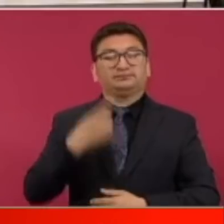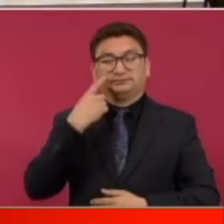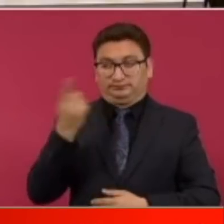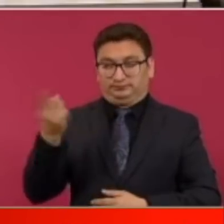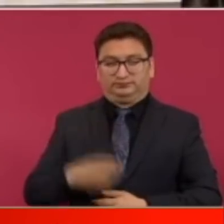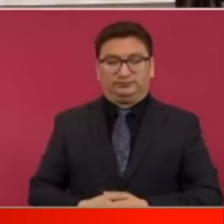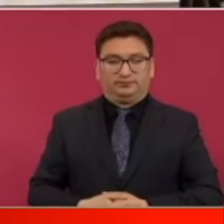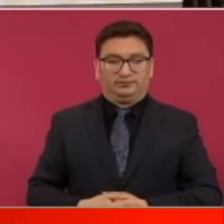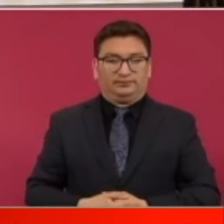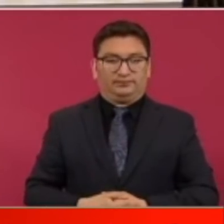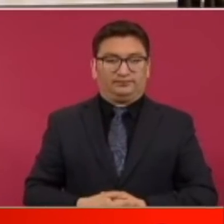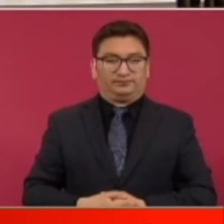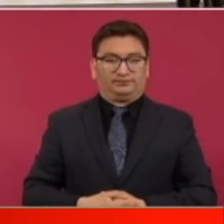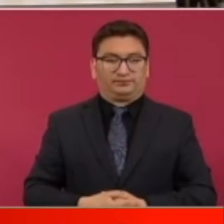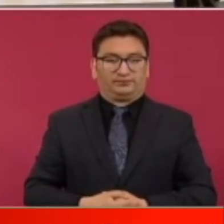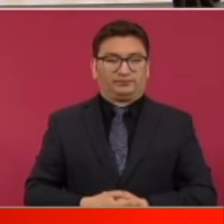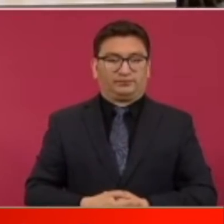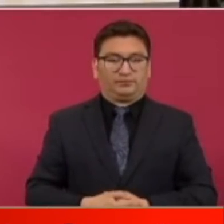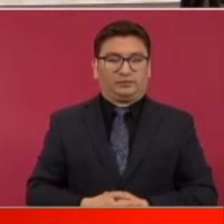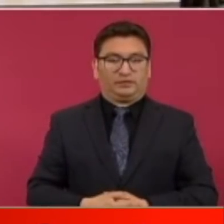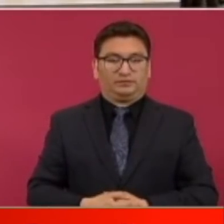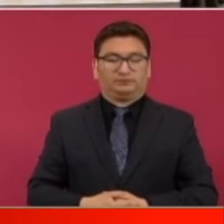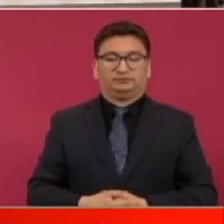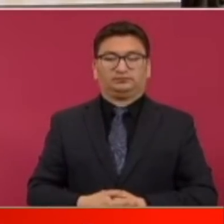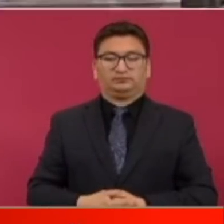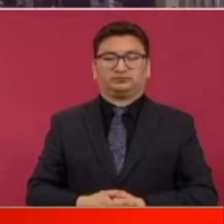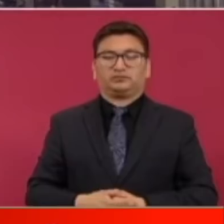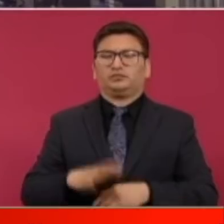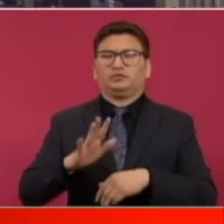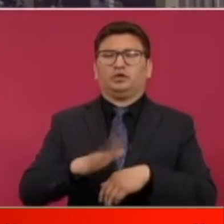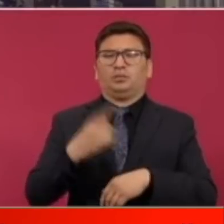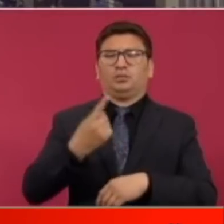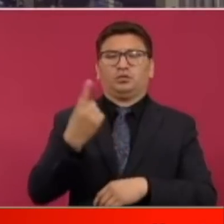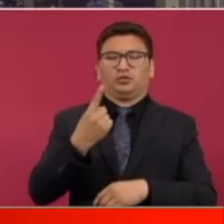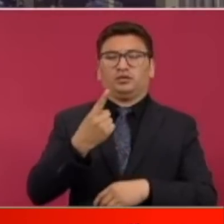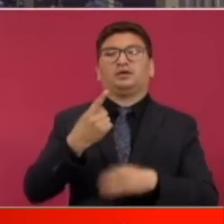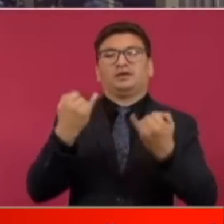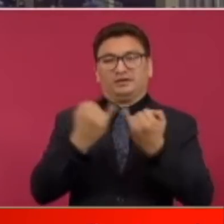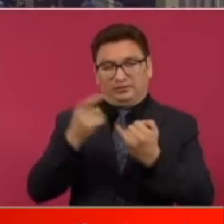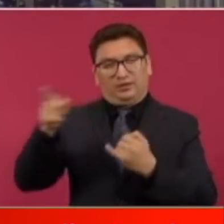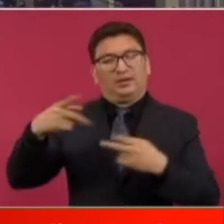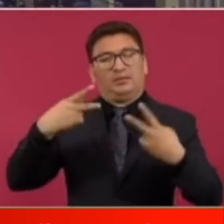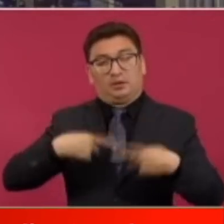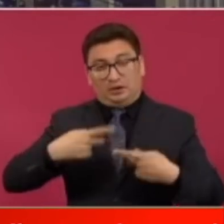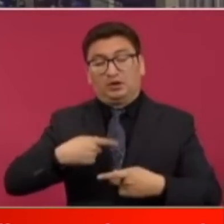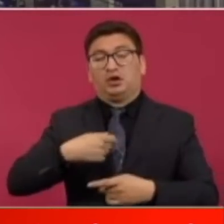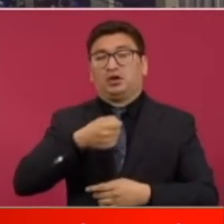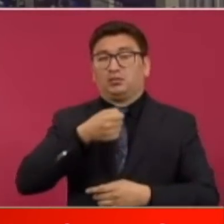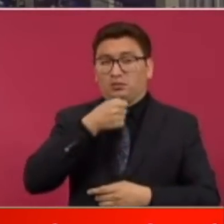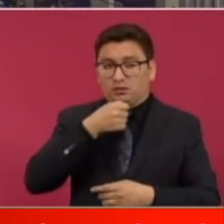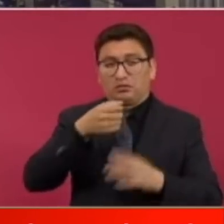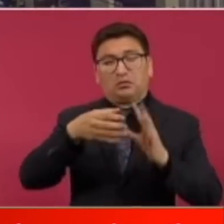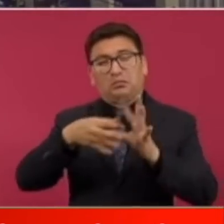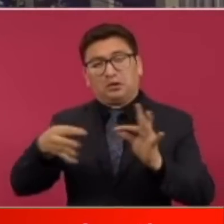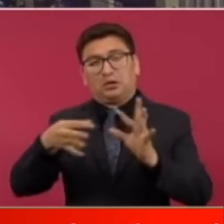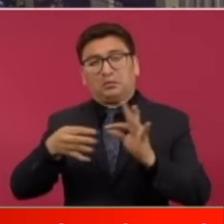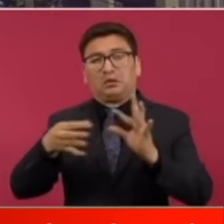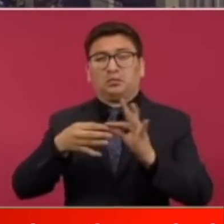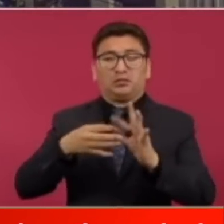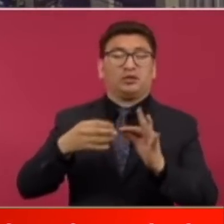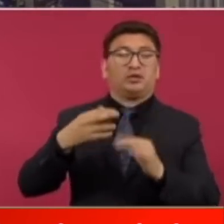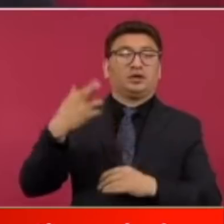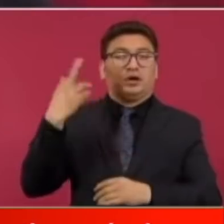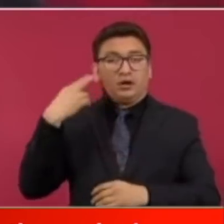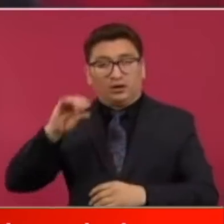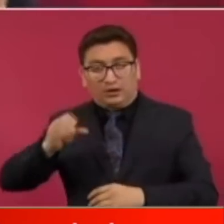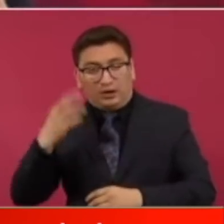porque también de este tipo de comentaristas comentaristas de radio de